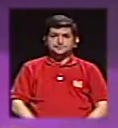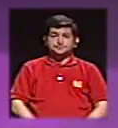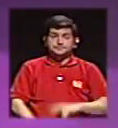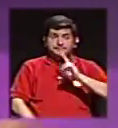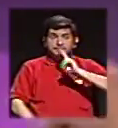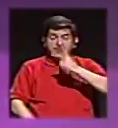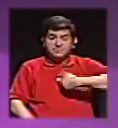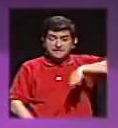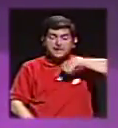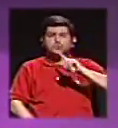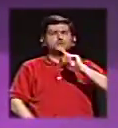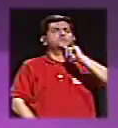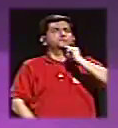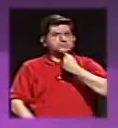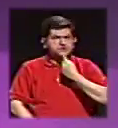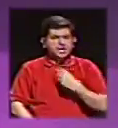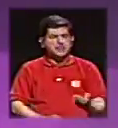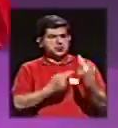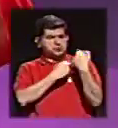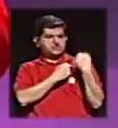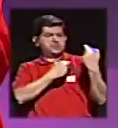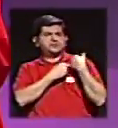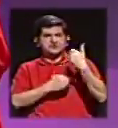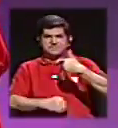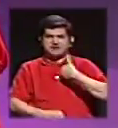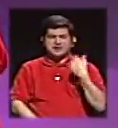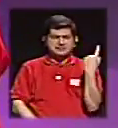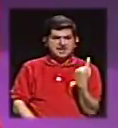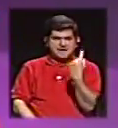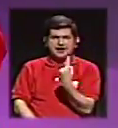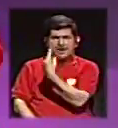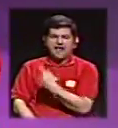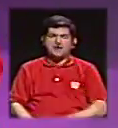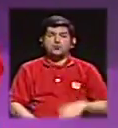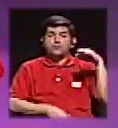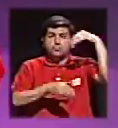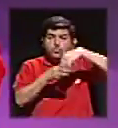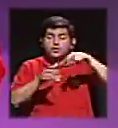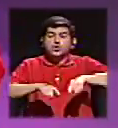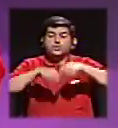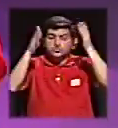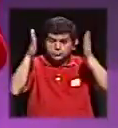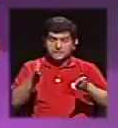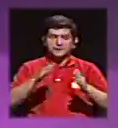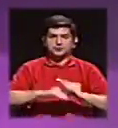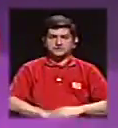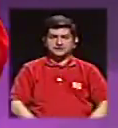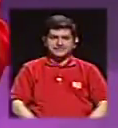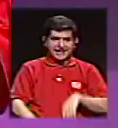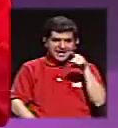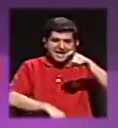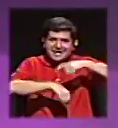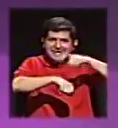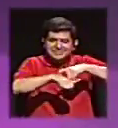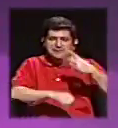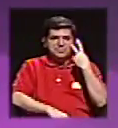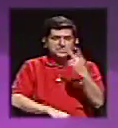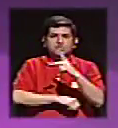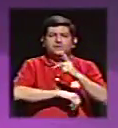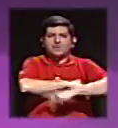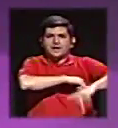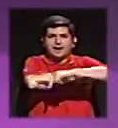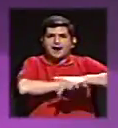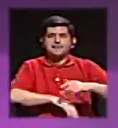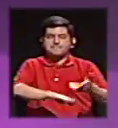cuando realmente nos tomemos en serio la responsabilidad que le toca a cada uno, incluyendo los periodistas, ahí es donde vamos a ver al país